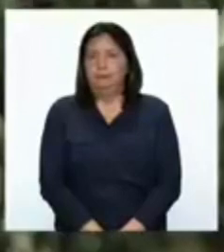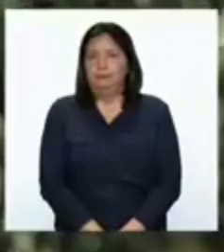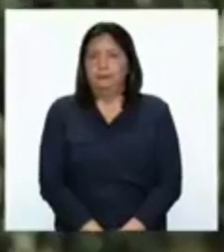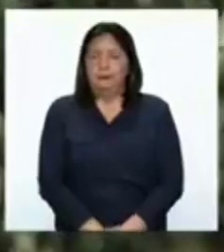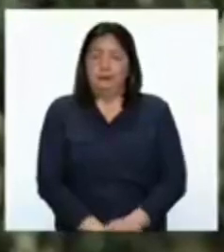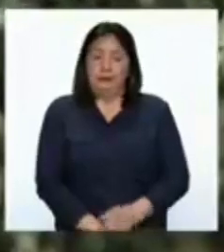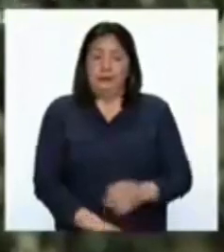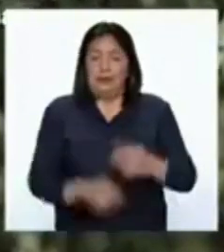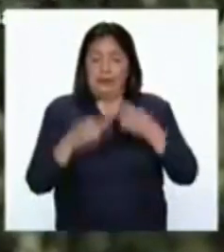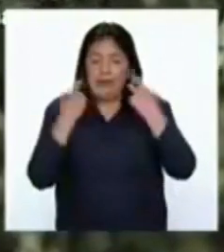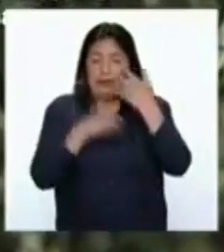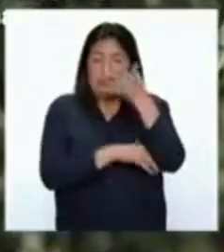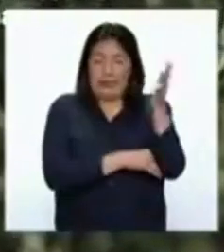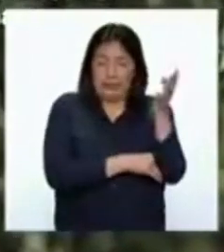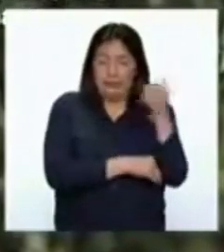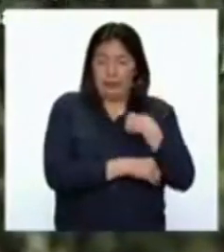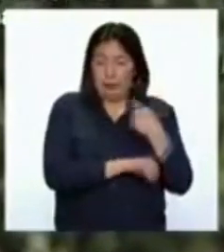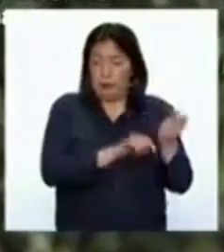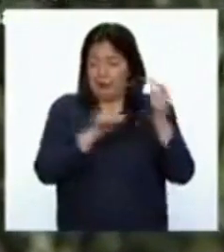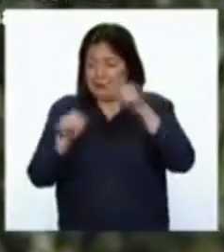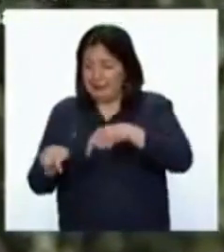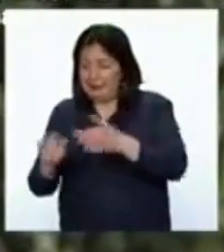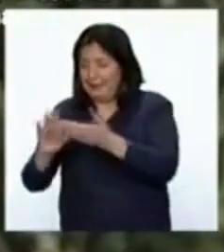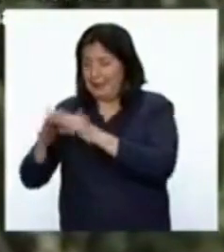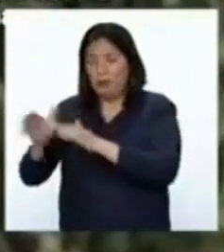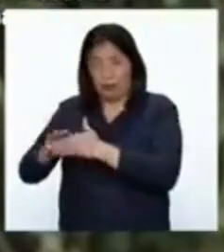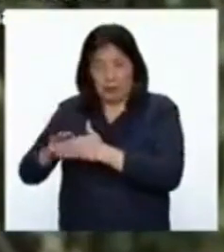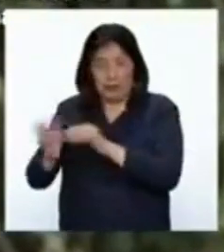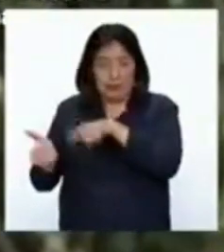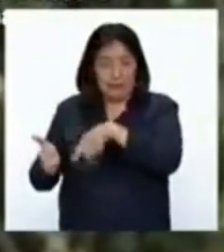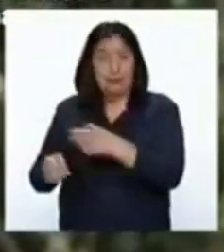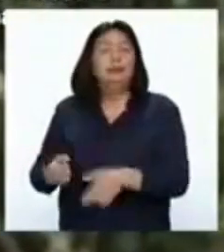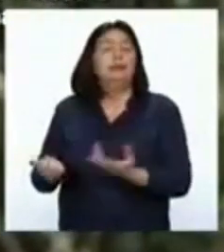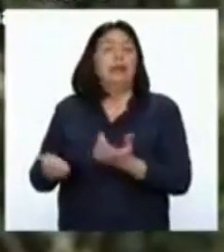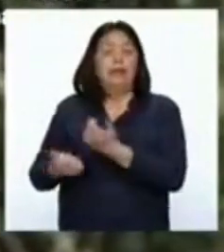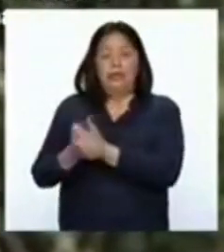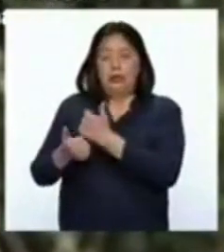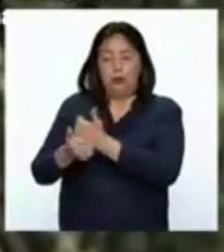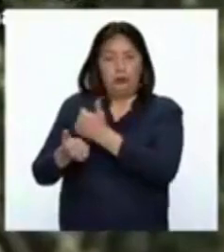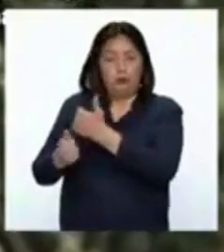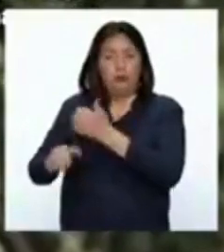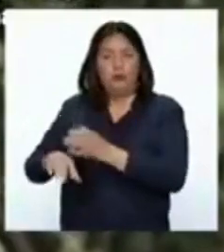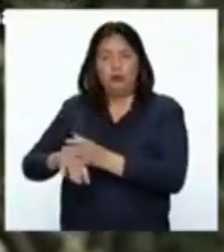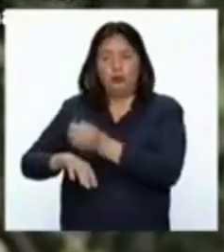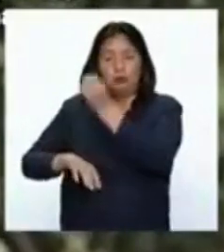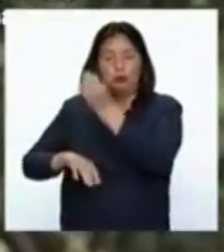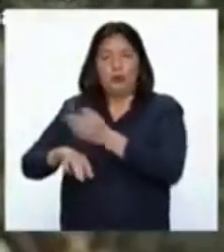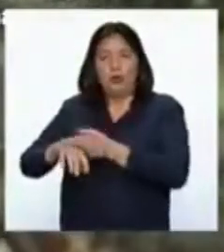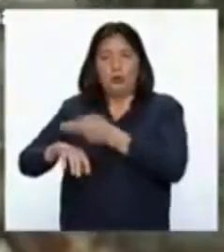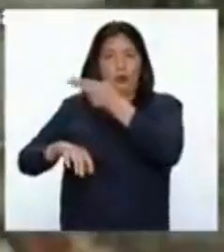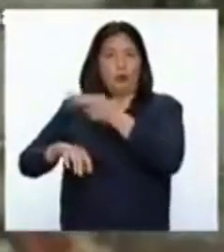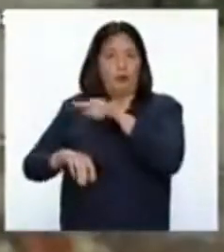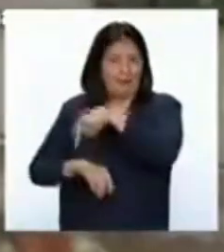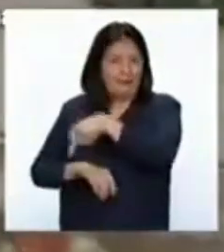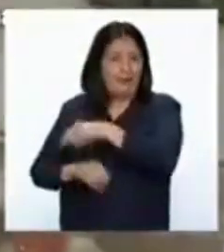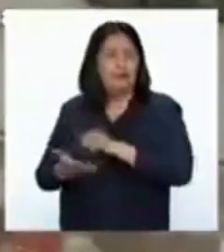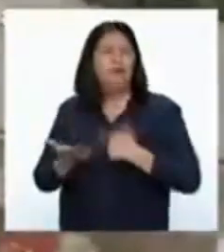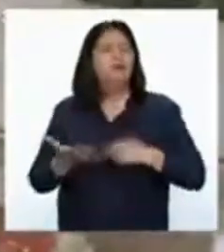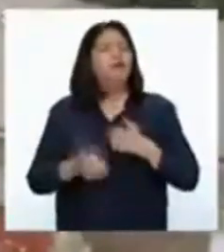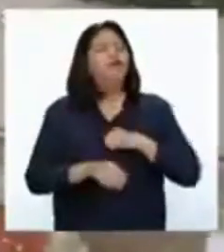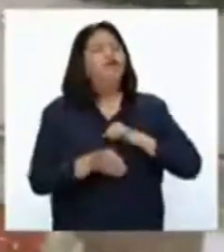Estando en la selva y acá estando en la ciudad de Huamanga y también desarrollando algunas de mis prácticas en